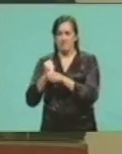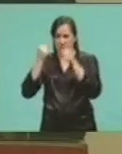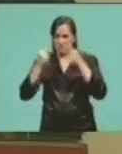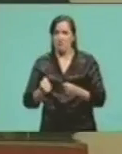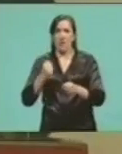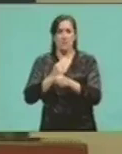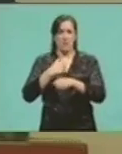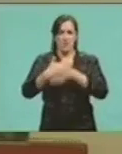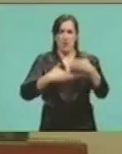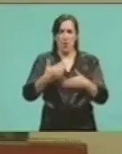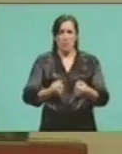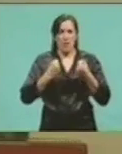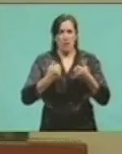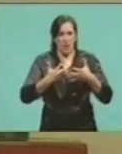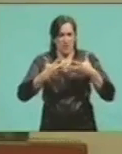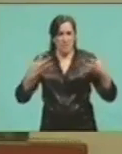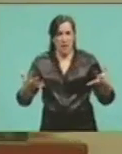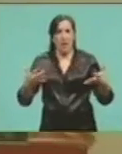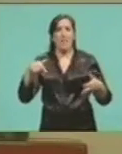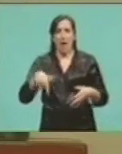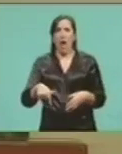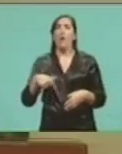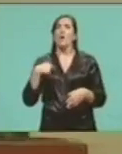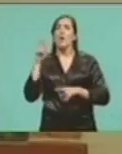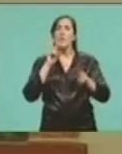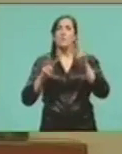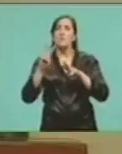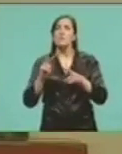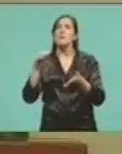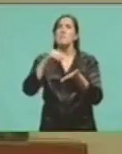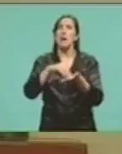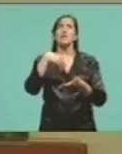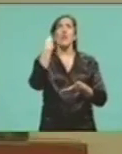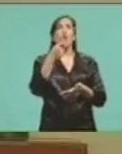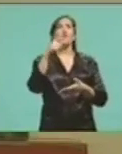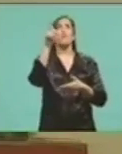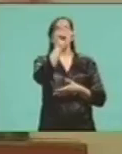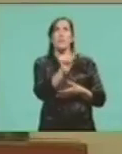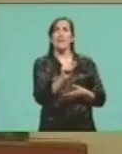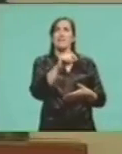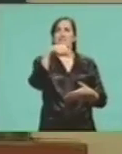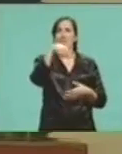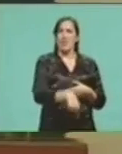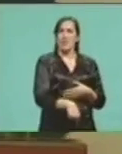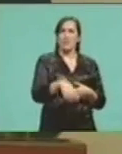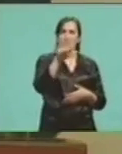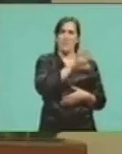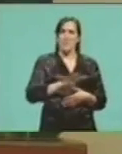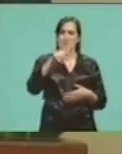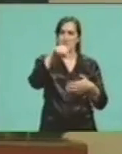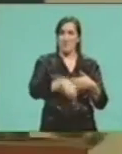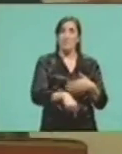más fuerte. Y ahora tenemos otros desafíos, acercar a otros compañeros de la región para ayudarlos a